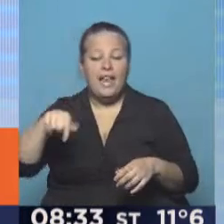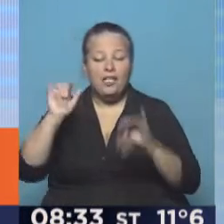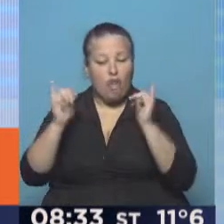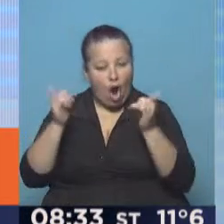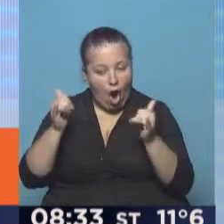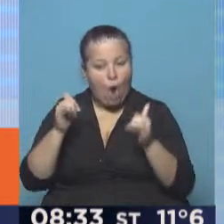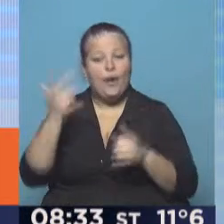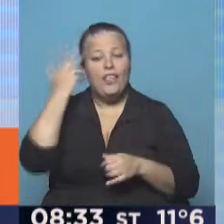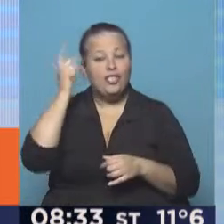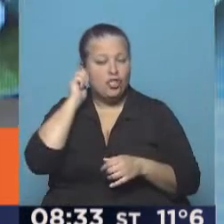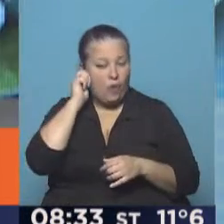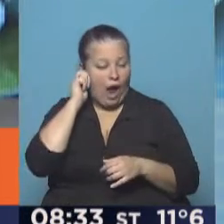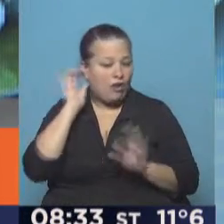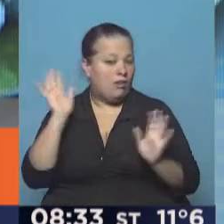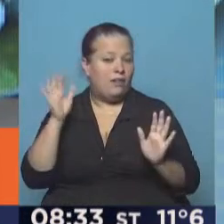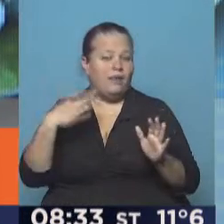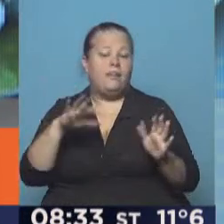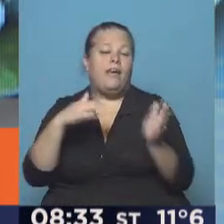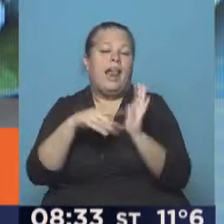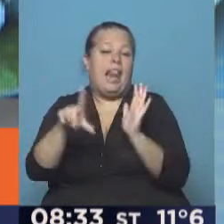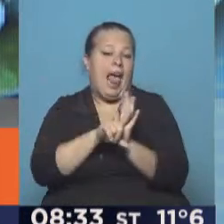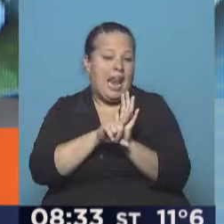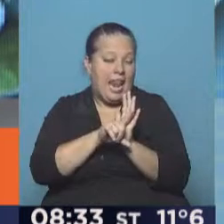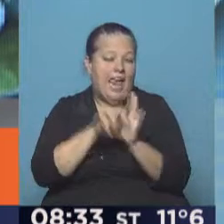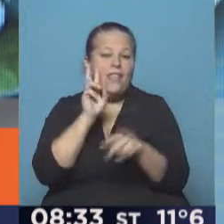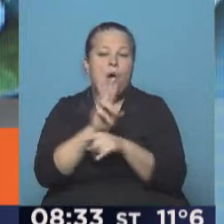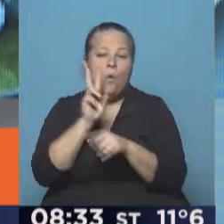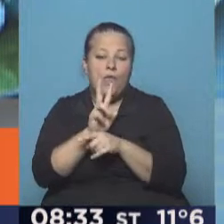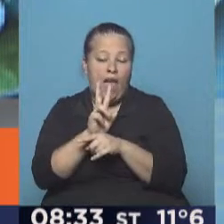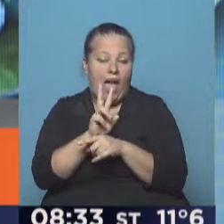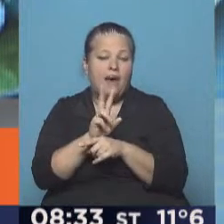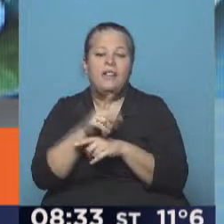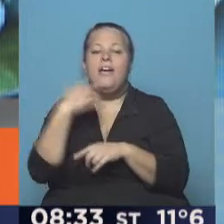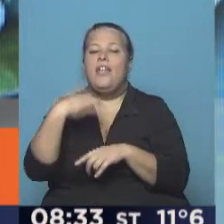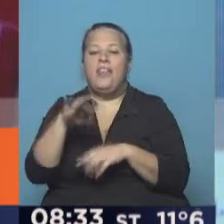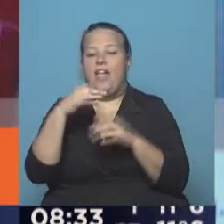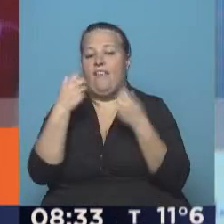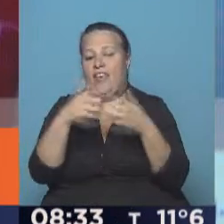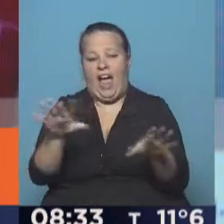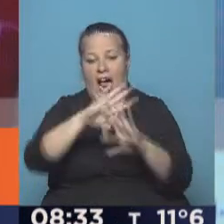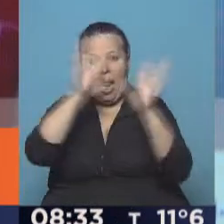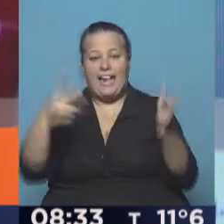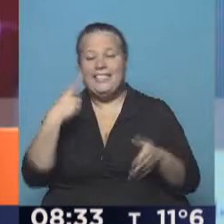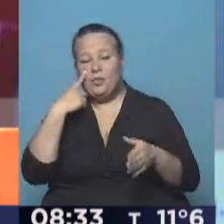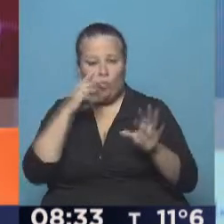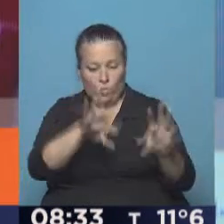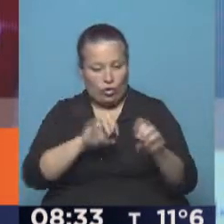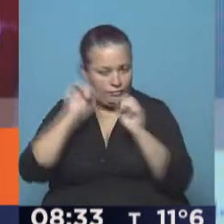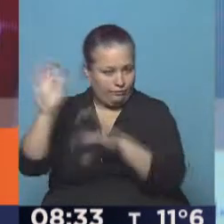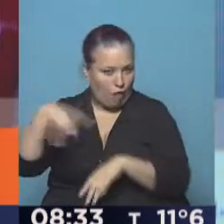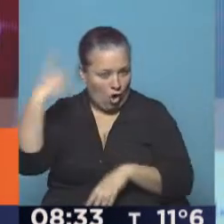adolescentes a los 18 años, según establece la ley de protección integral, tienen que dejar el lugar donde viven